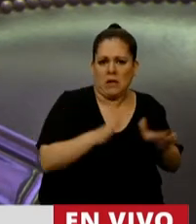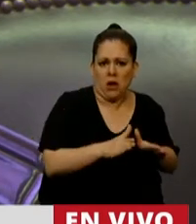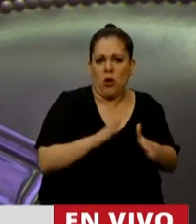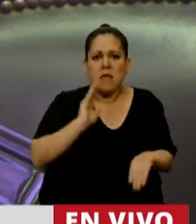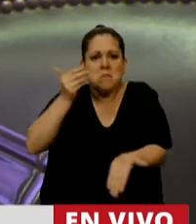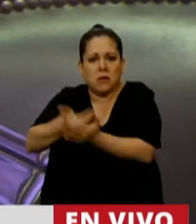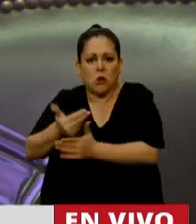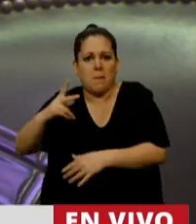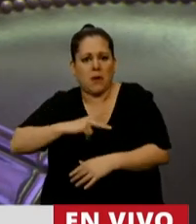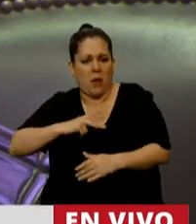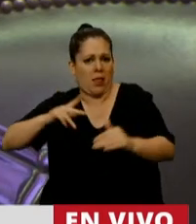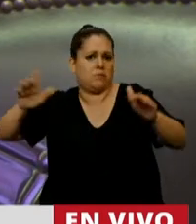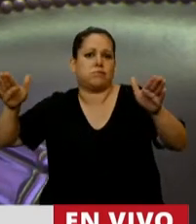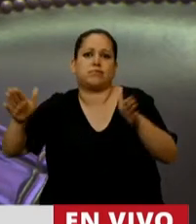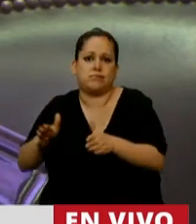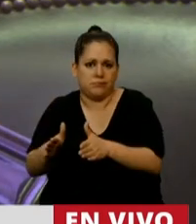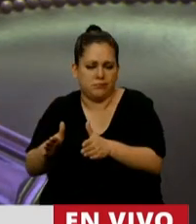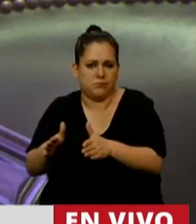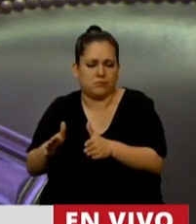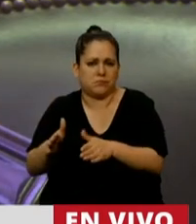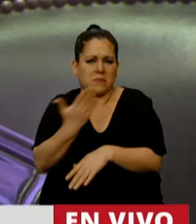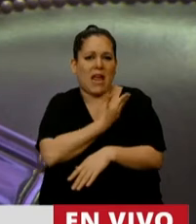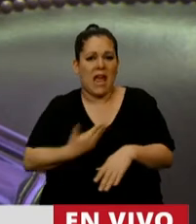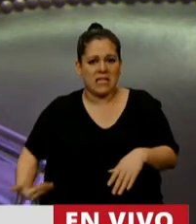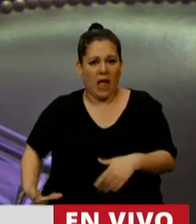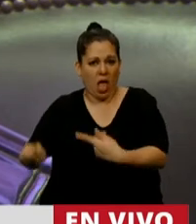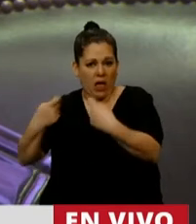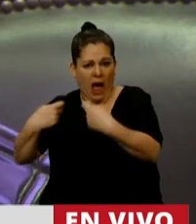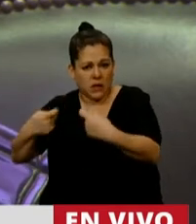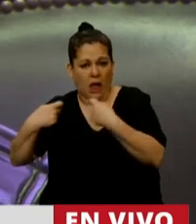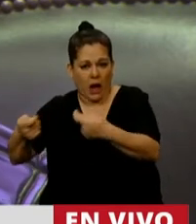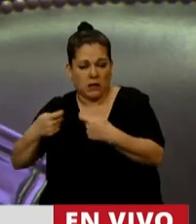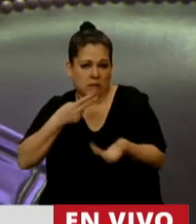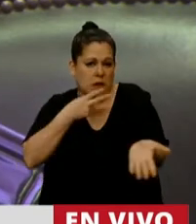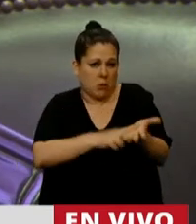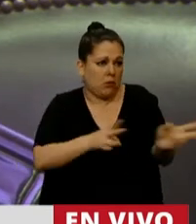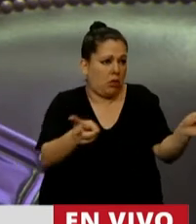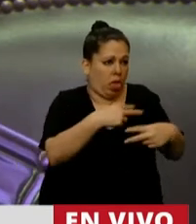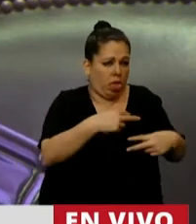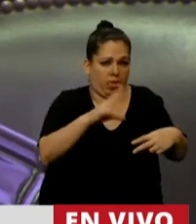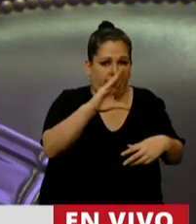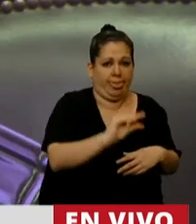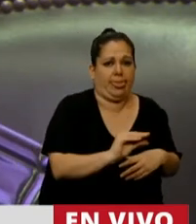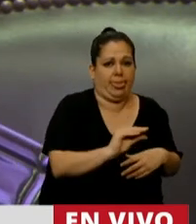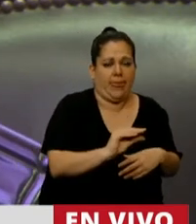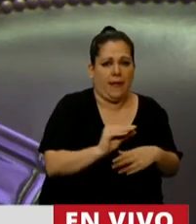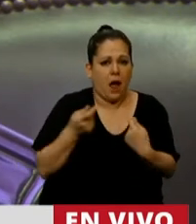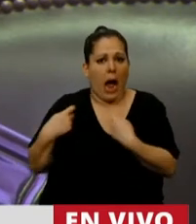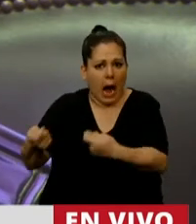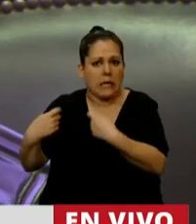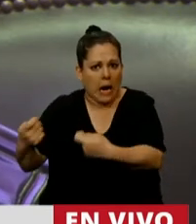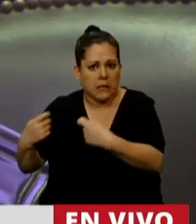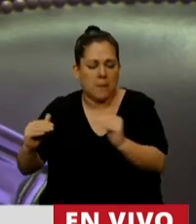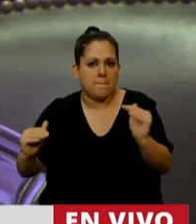privada y un Estado que gasta más de lo que tiene. Yo no soy aquel que cree que